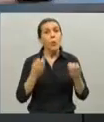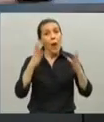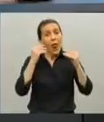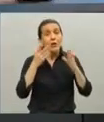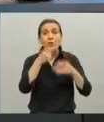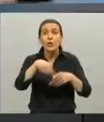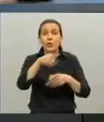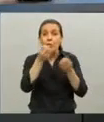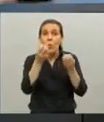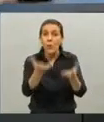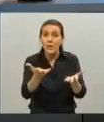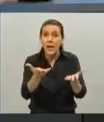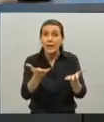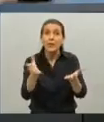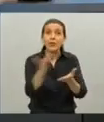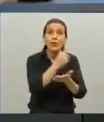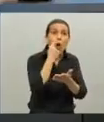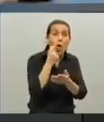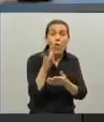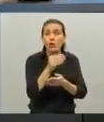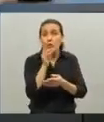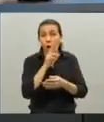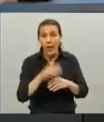buenas noches, ¿cómo les va a todos y a todas?